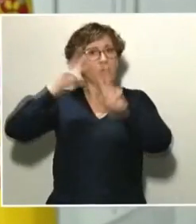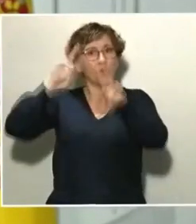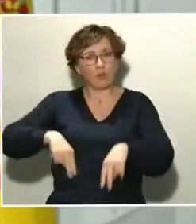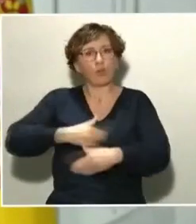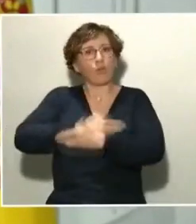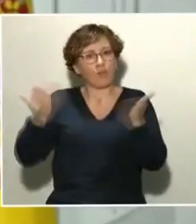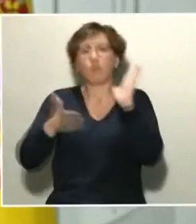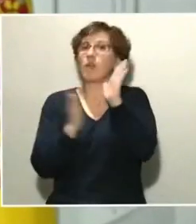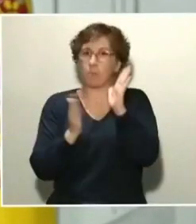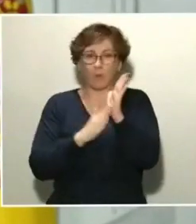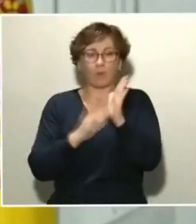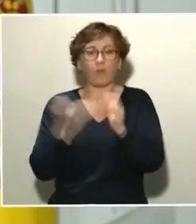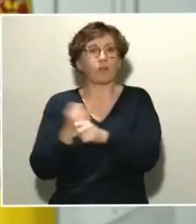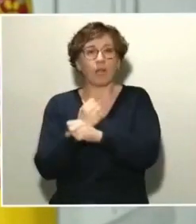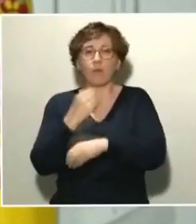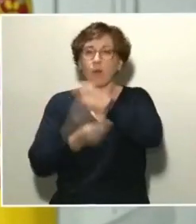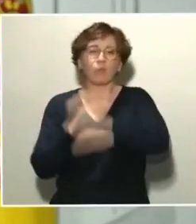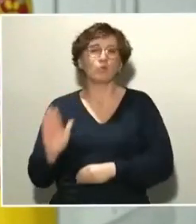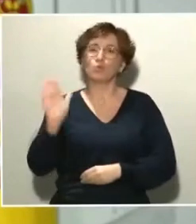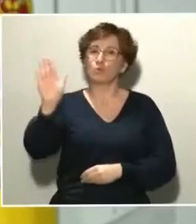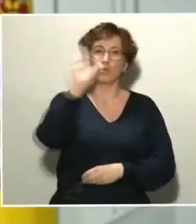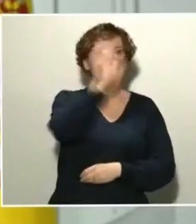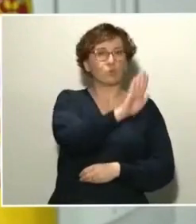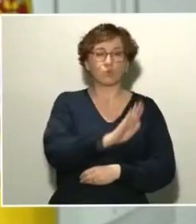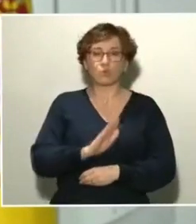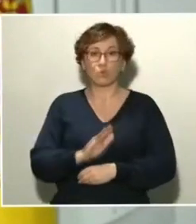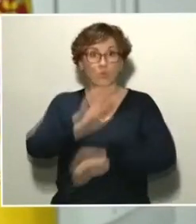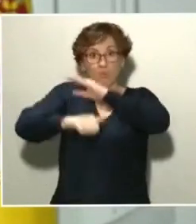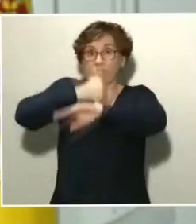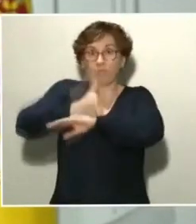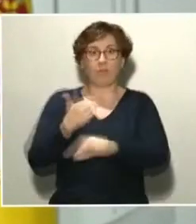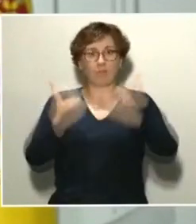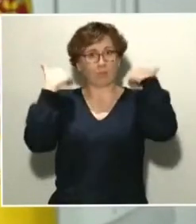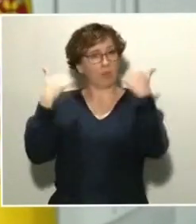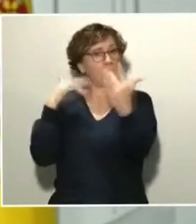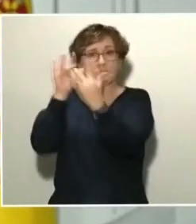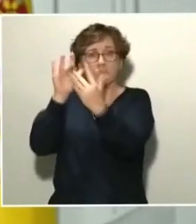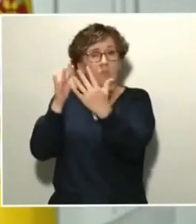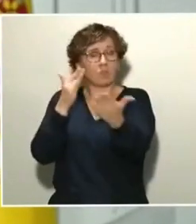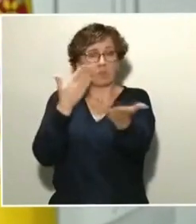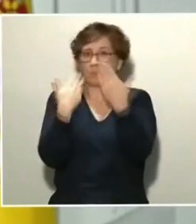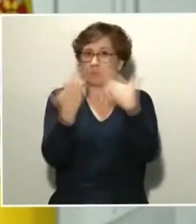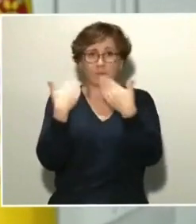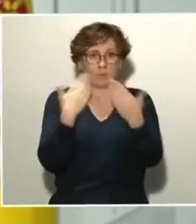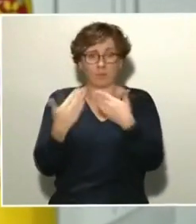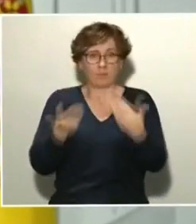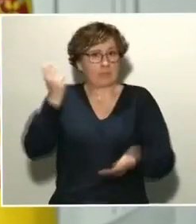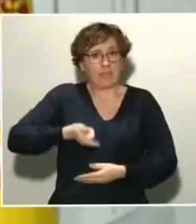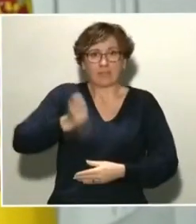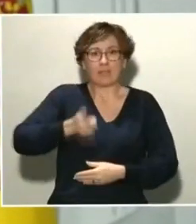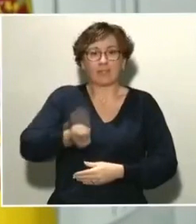todas las comunidades autónomas, con cuyos máximos responsables estoy en comunicación fluida y permanente. Y lo que estamos haciendo es reforzar su papel,